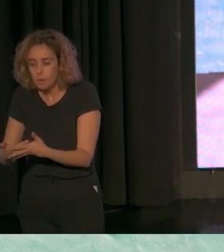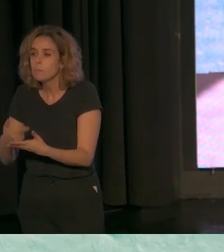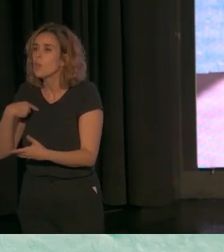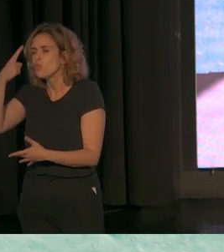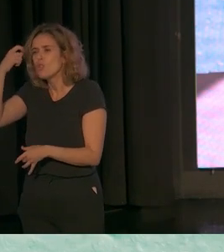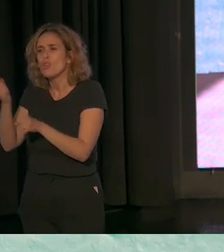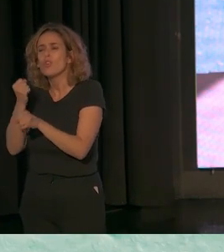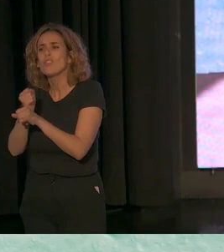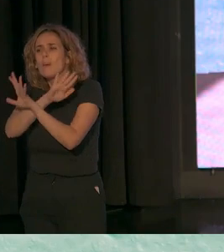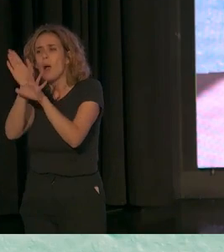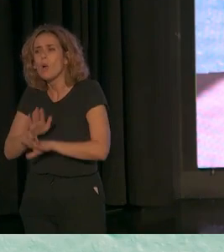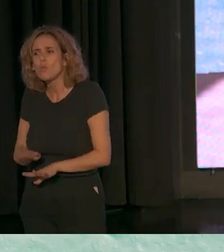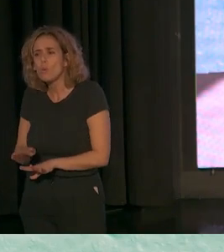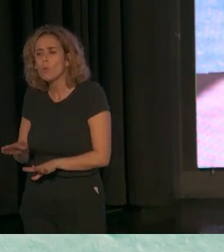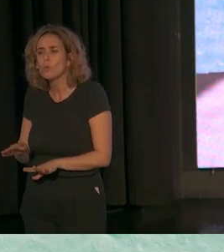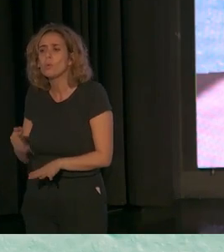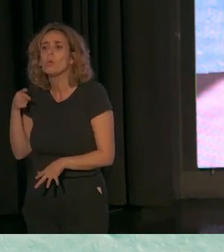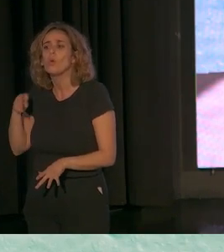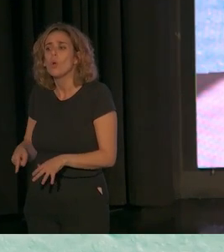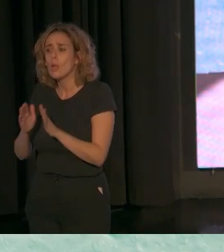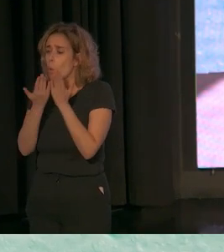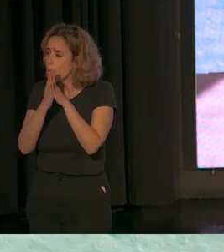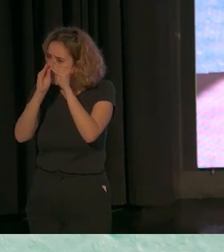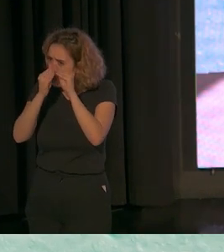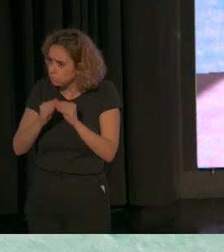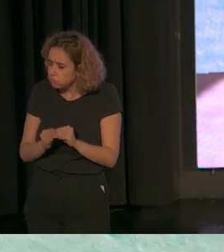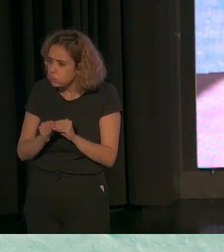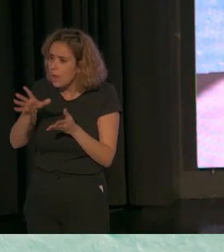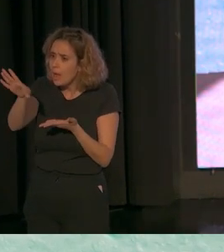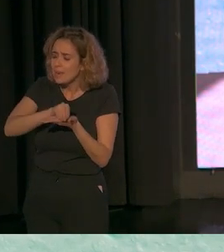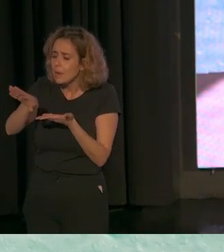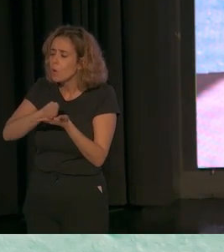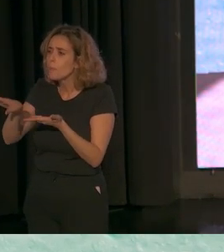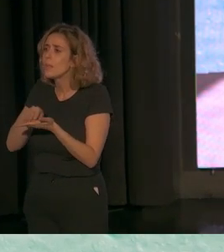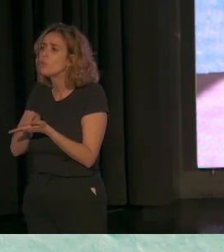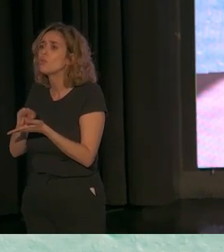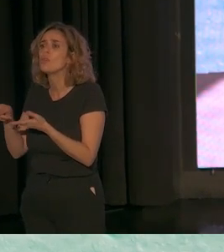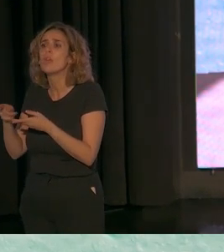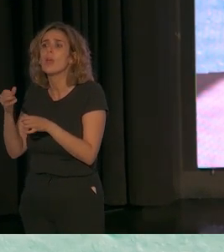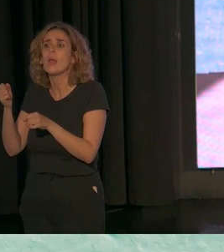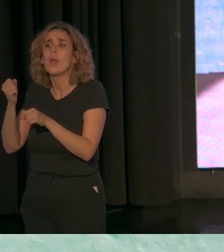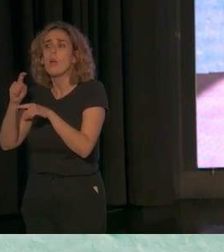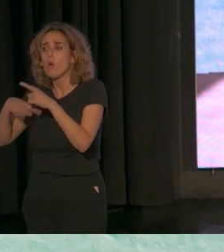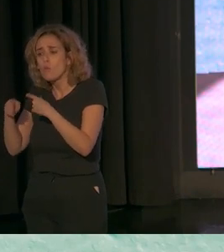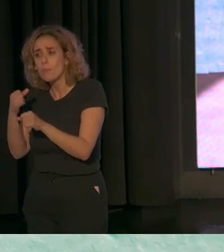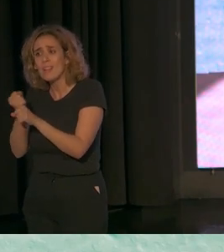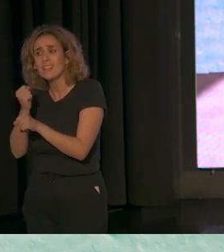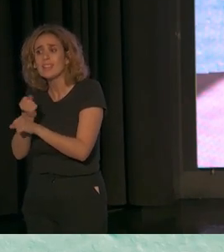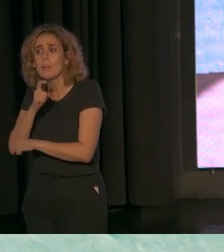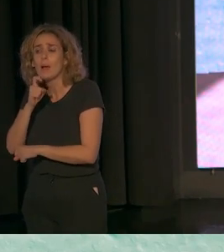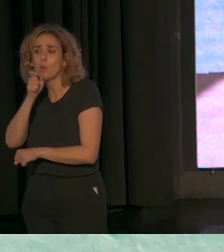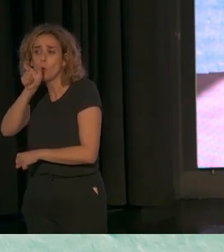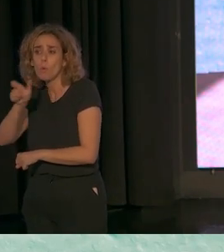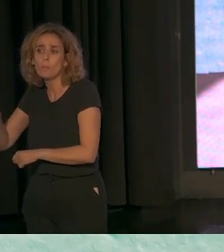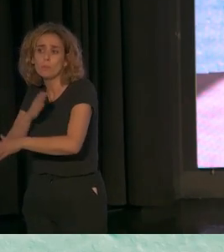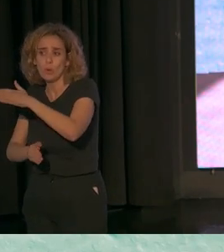labor que has hecho, Climen, que yo creo que además era muy necesaria, es un libro recopilatorio de cómo trabajar con familias a lo largo de la vida de la persona con